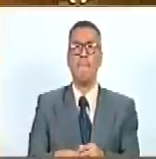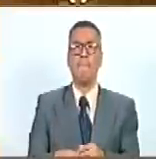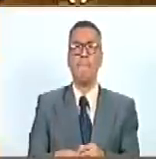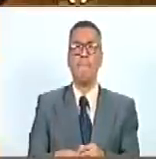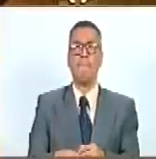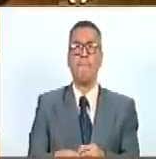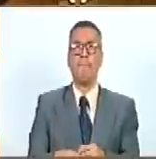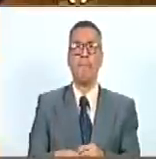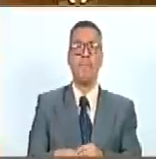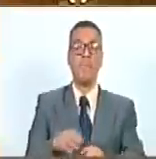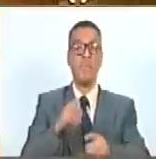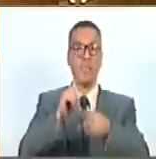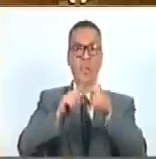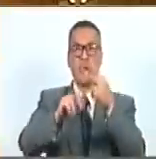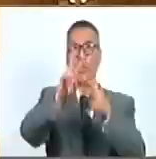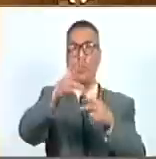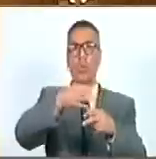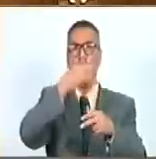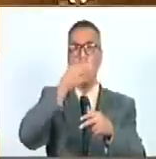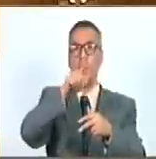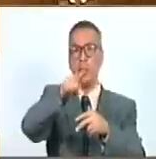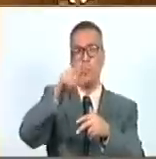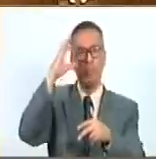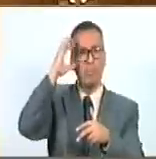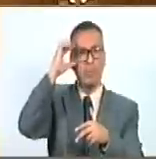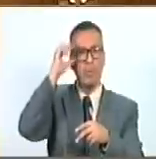A las dos de la tarde de ese mismo día,